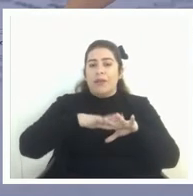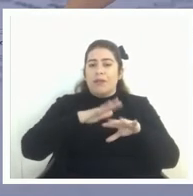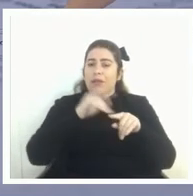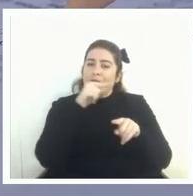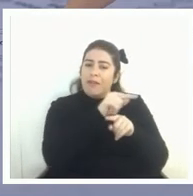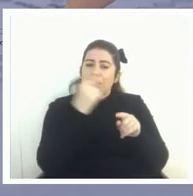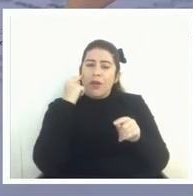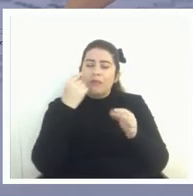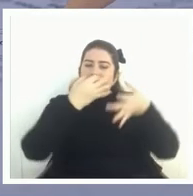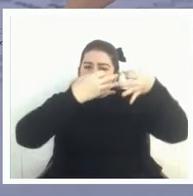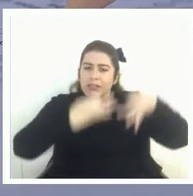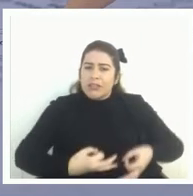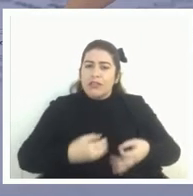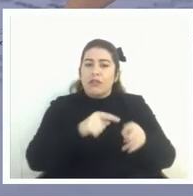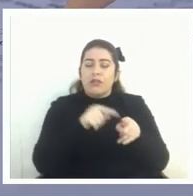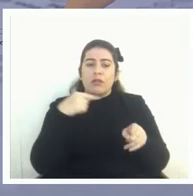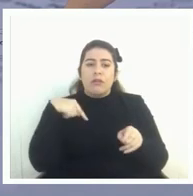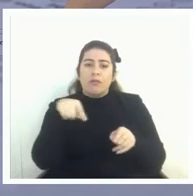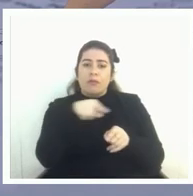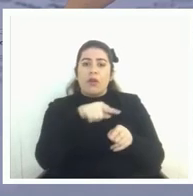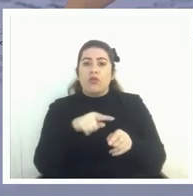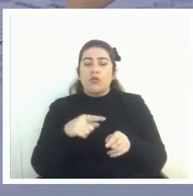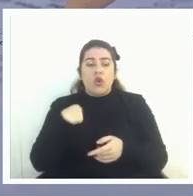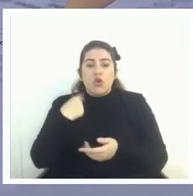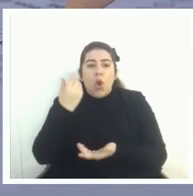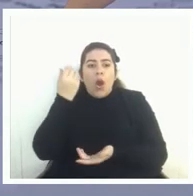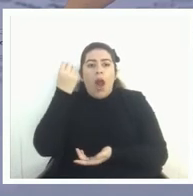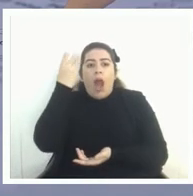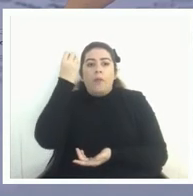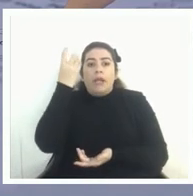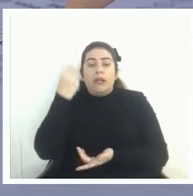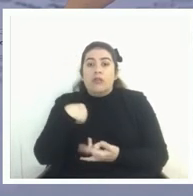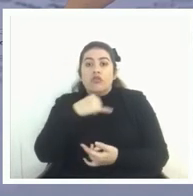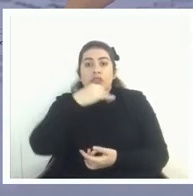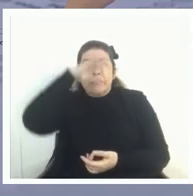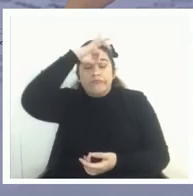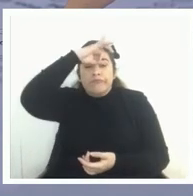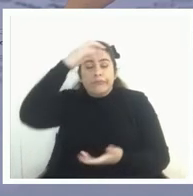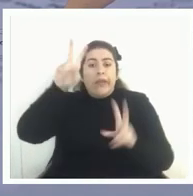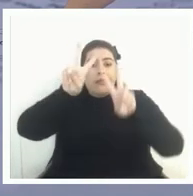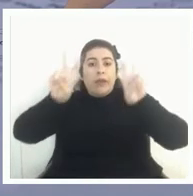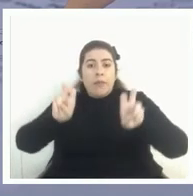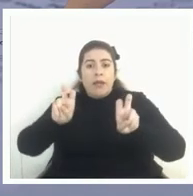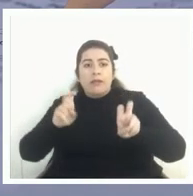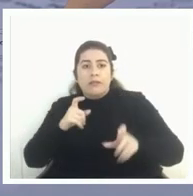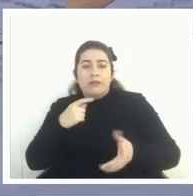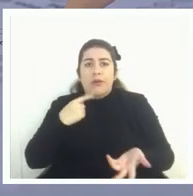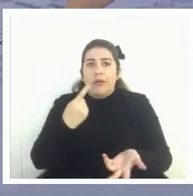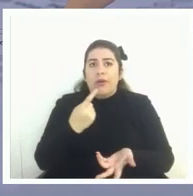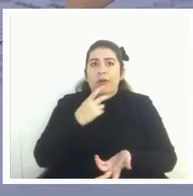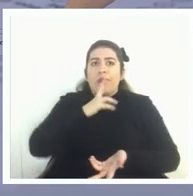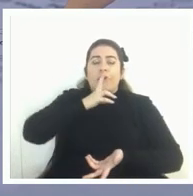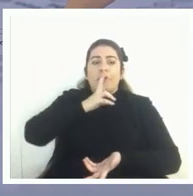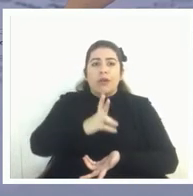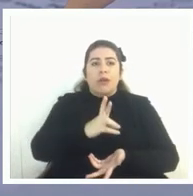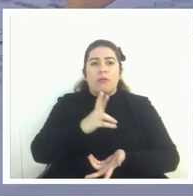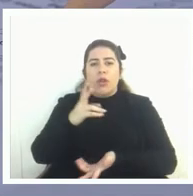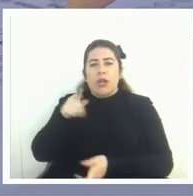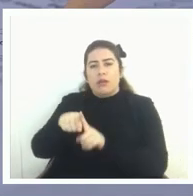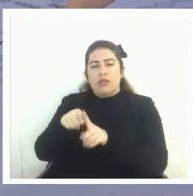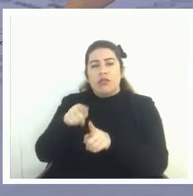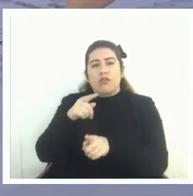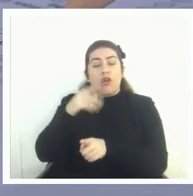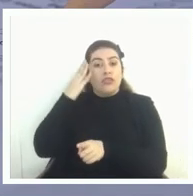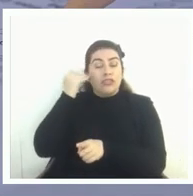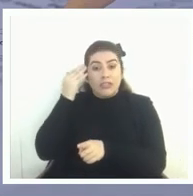preguntamos a la gente lo que no tuvo la oportunidad de aprender no tenemos idea si lo que responde es porque no tiene la